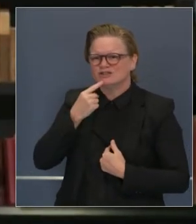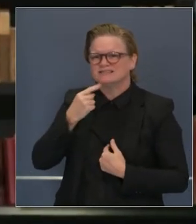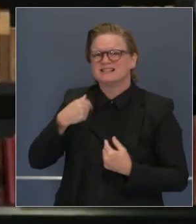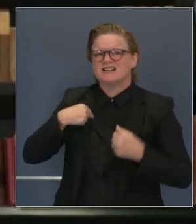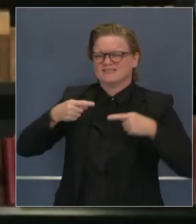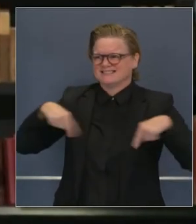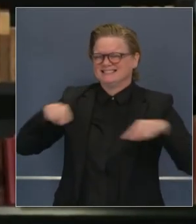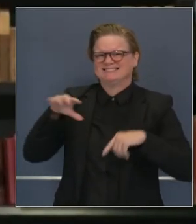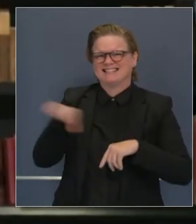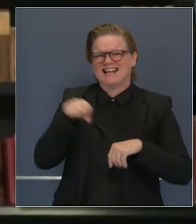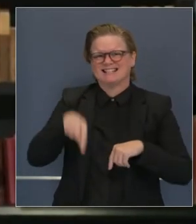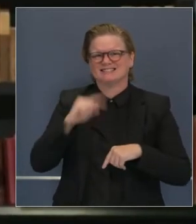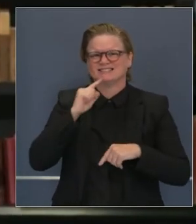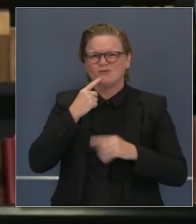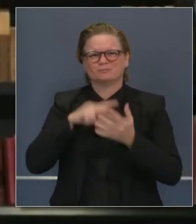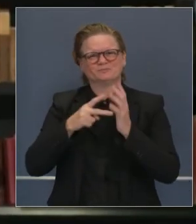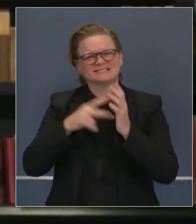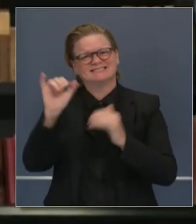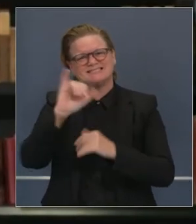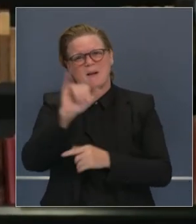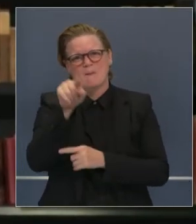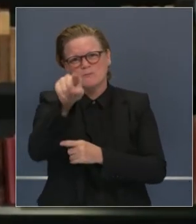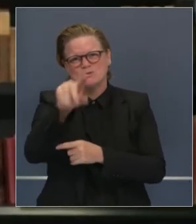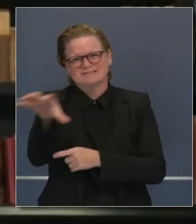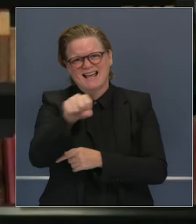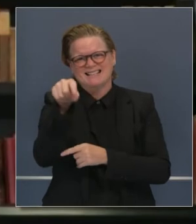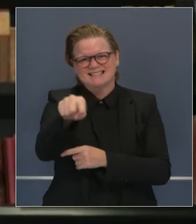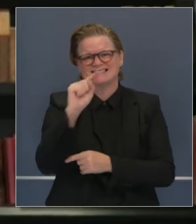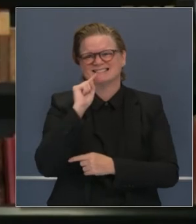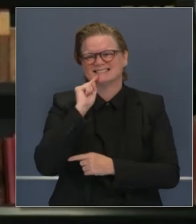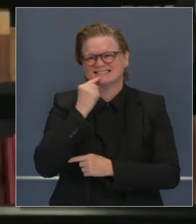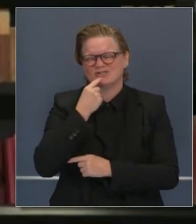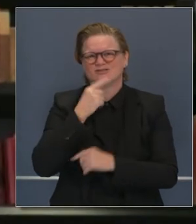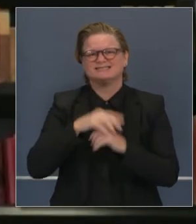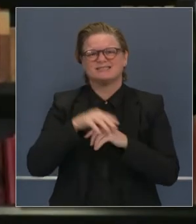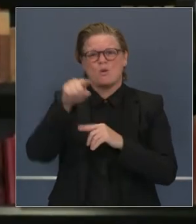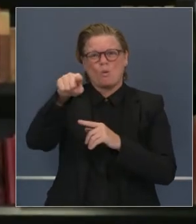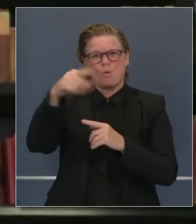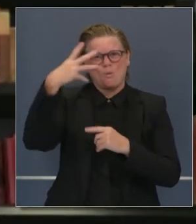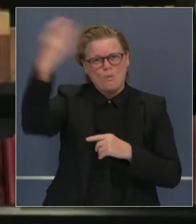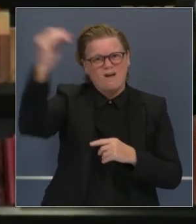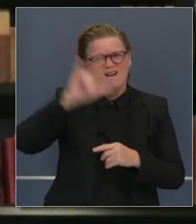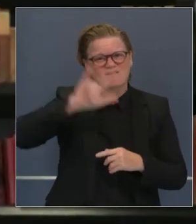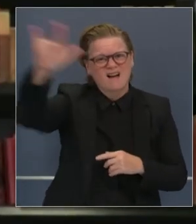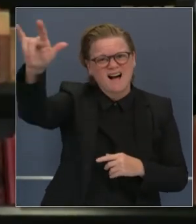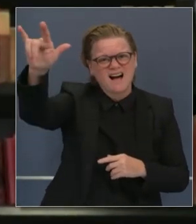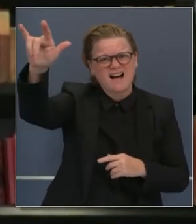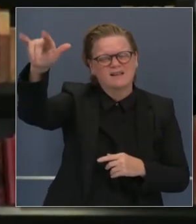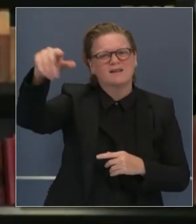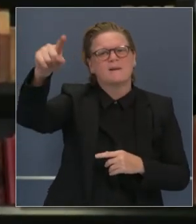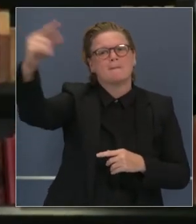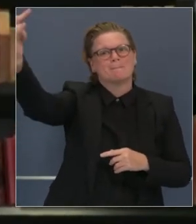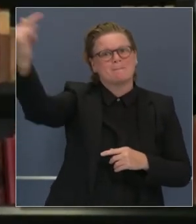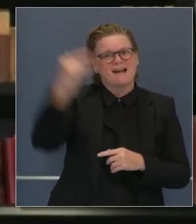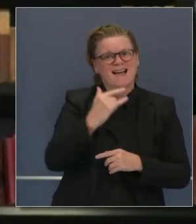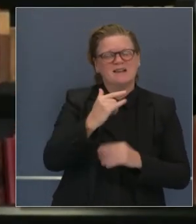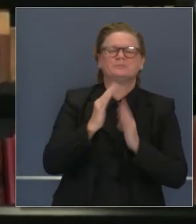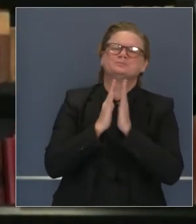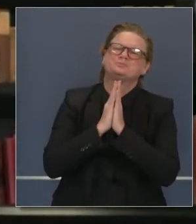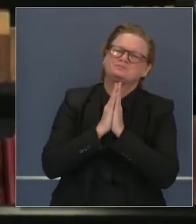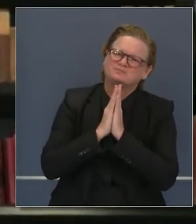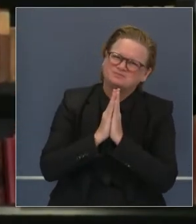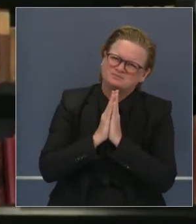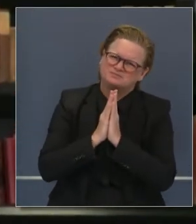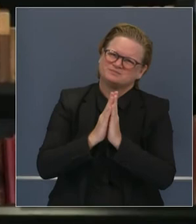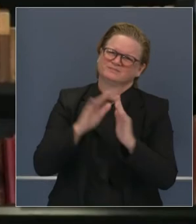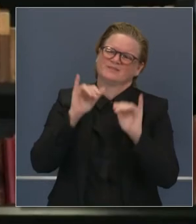entiendan la magnitud del momento y que sigan ejerciendo esas buenas prácticas de defenderse,